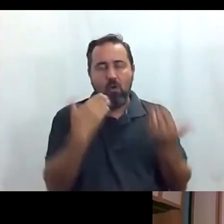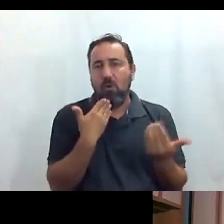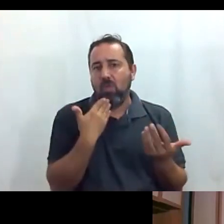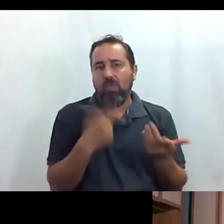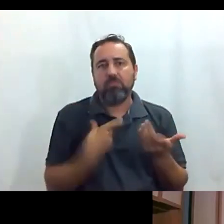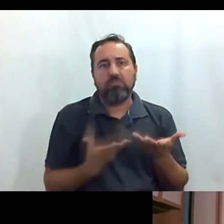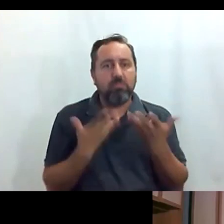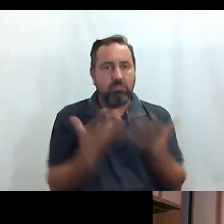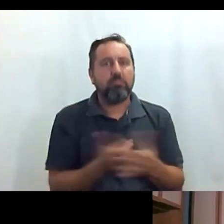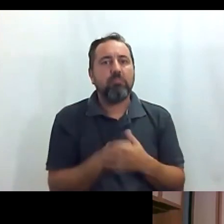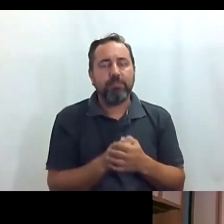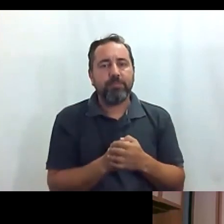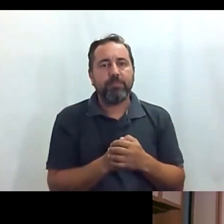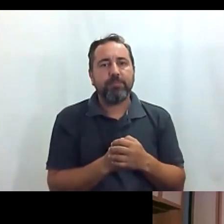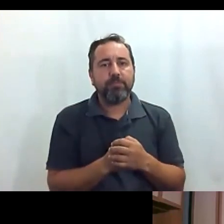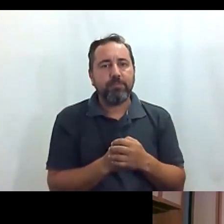gran ciudad ¿no?